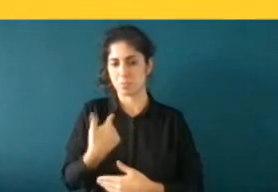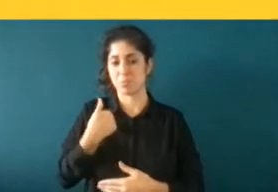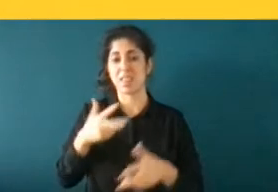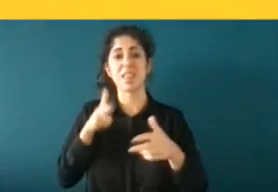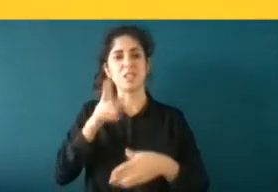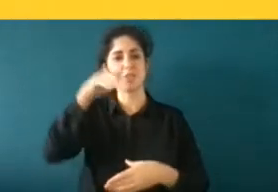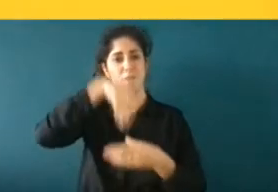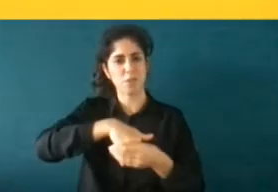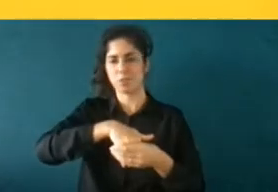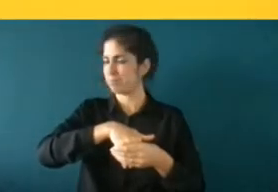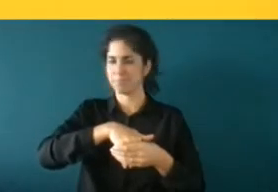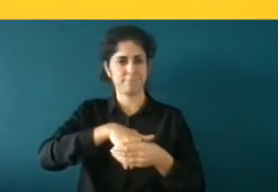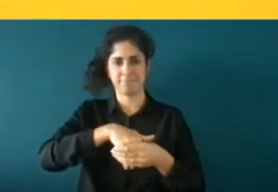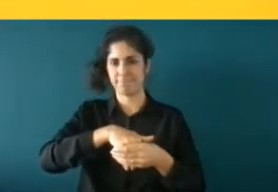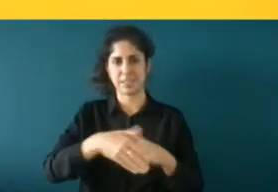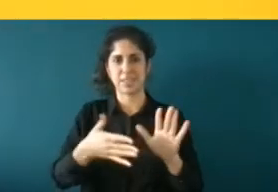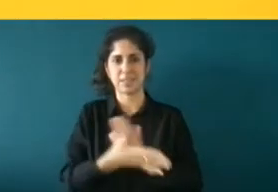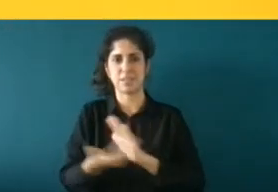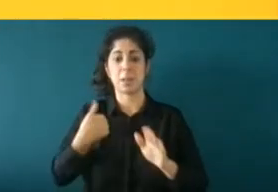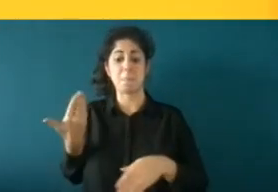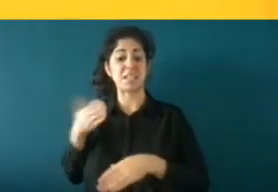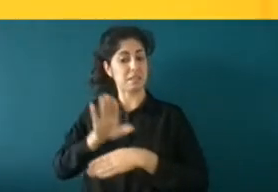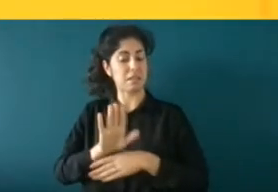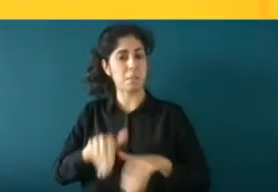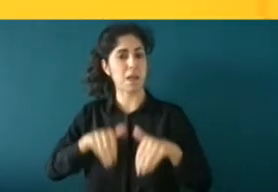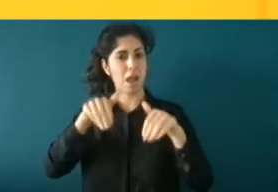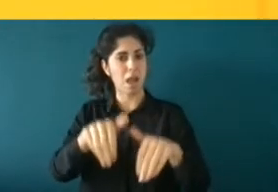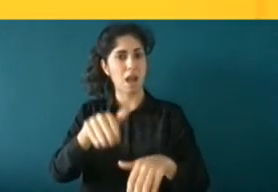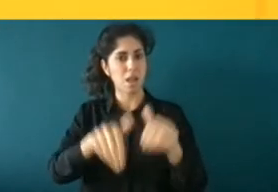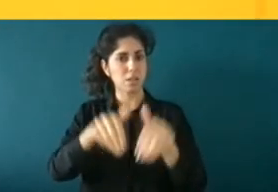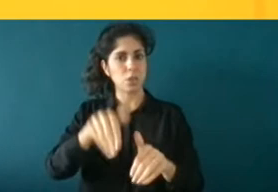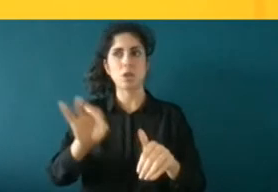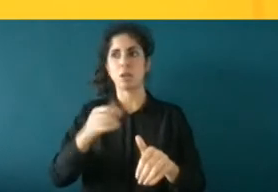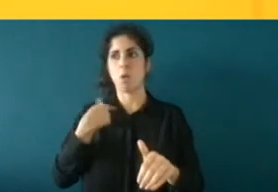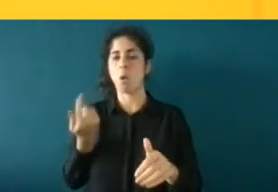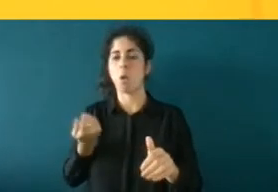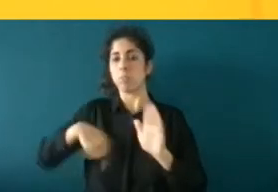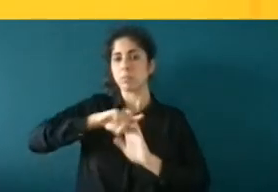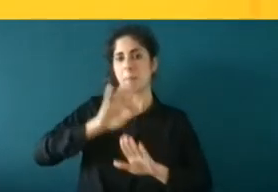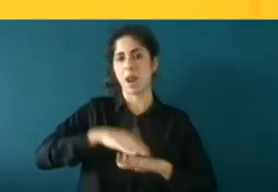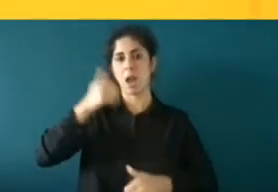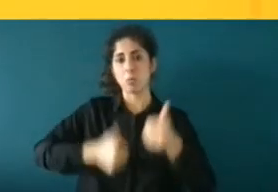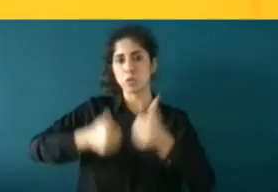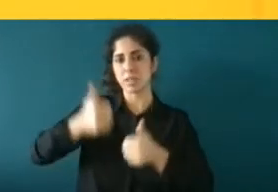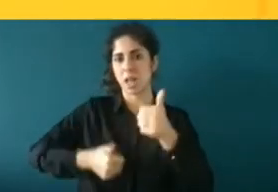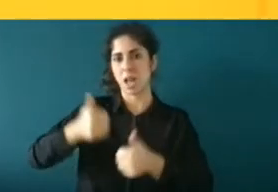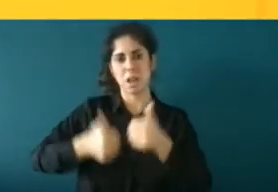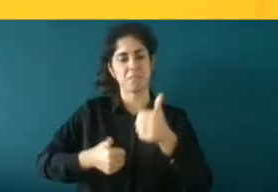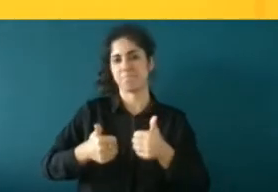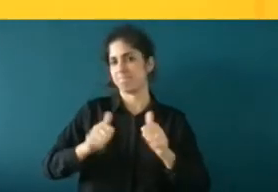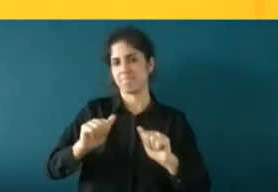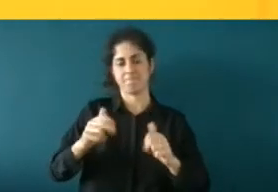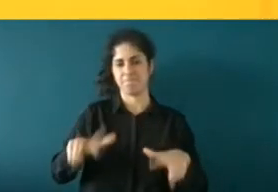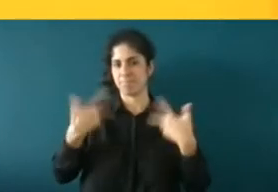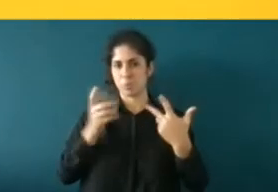votar presentarse a las elecciones opositar que estos son temas que en una sociedad en un país que se hace